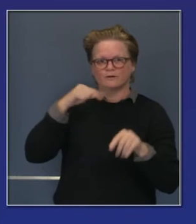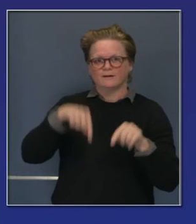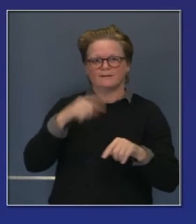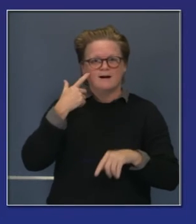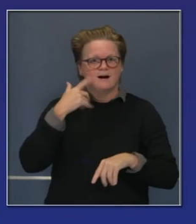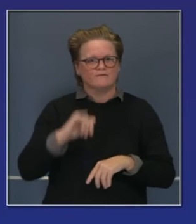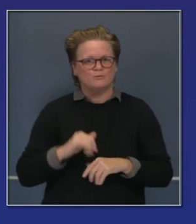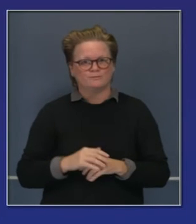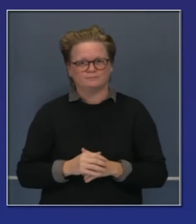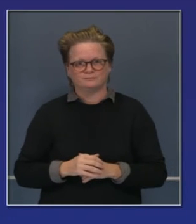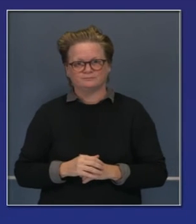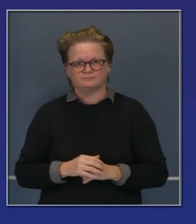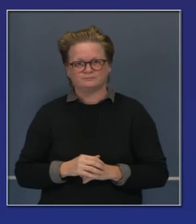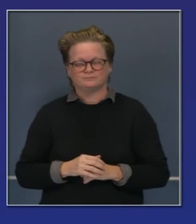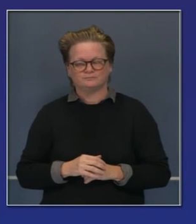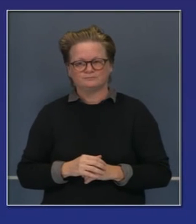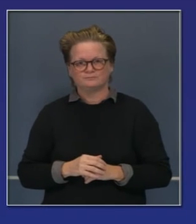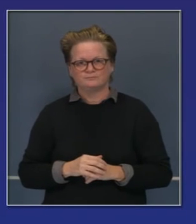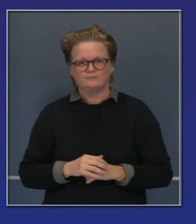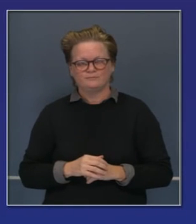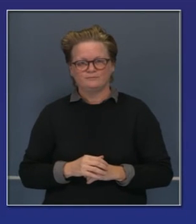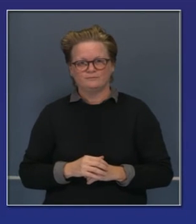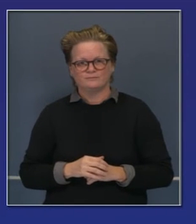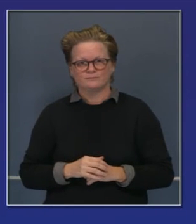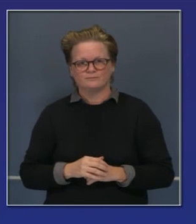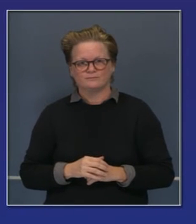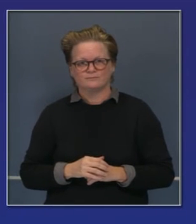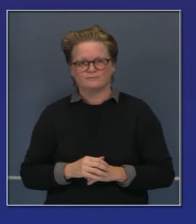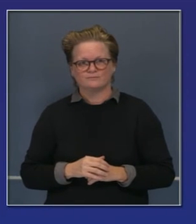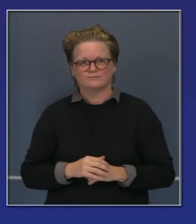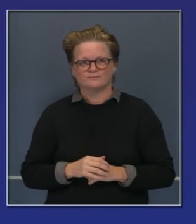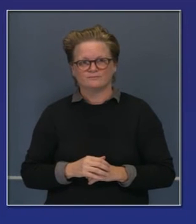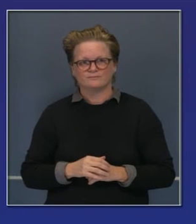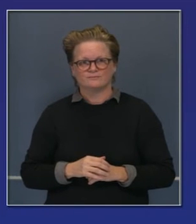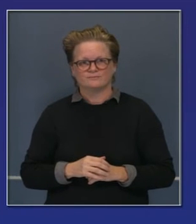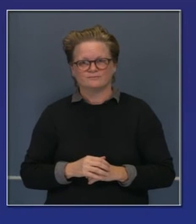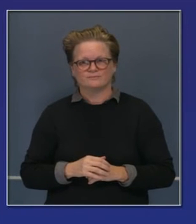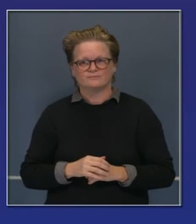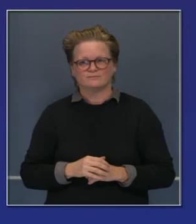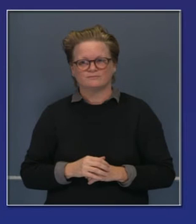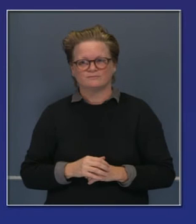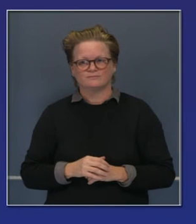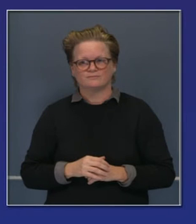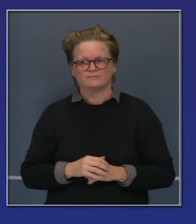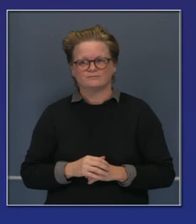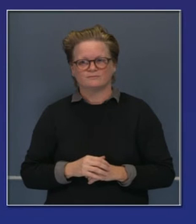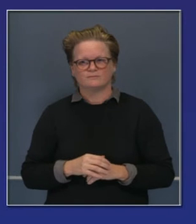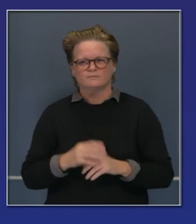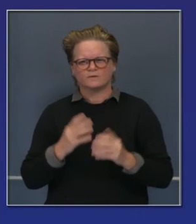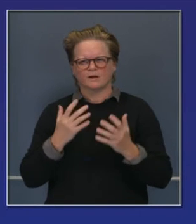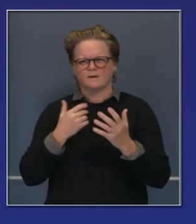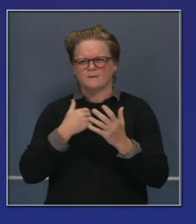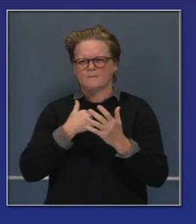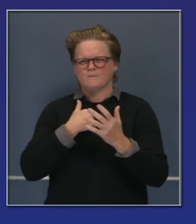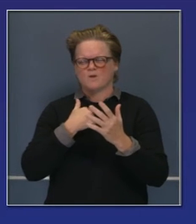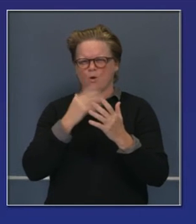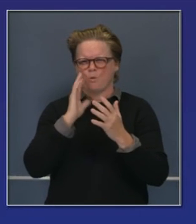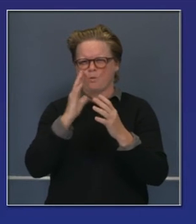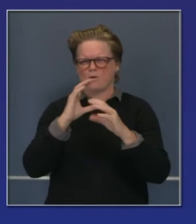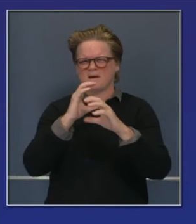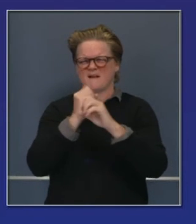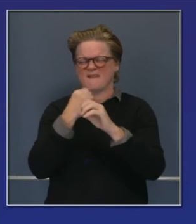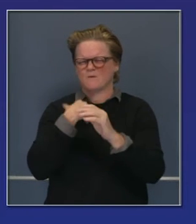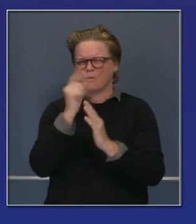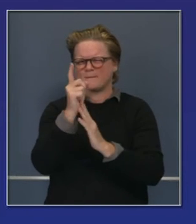abordando las necesidades de cada uno de ustedes. Tal vez es demasiada información, pero estamos por terminar la presentación. Pero